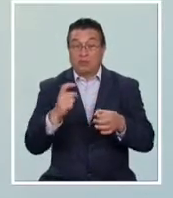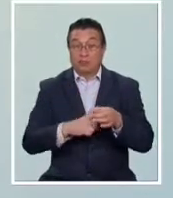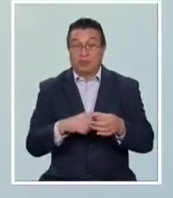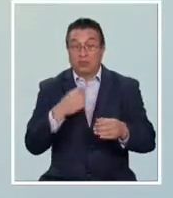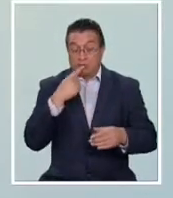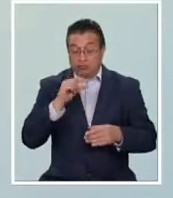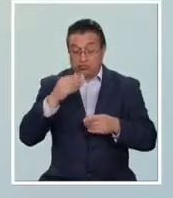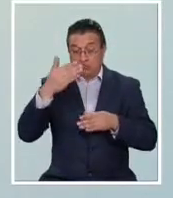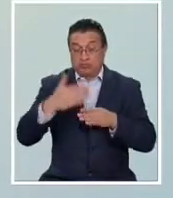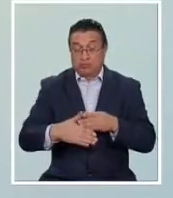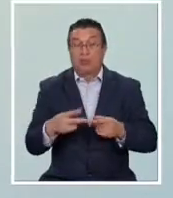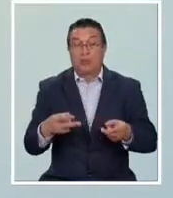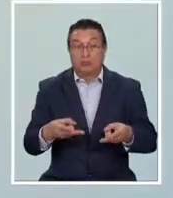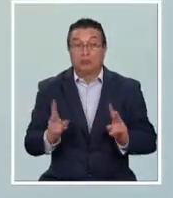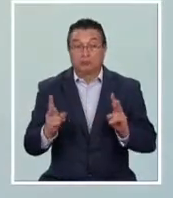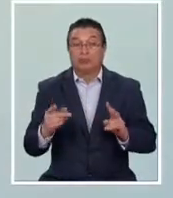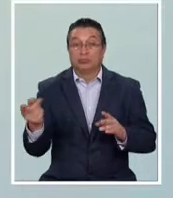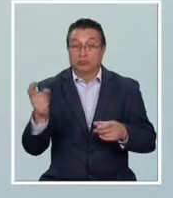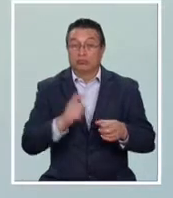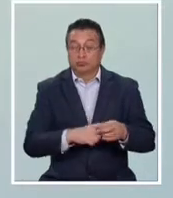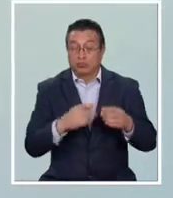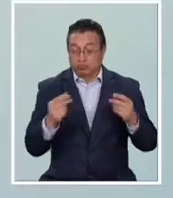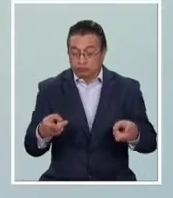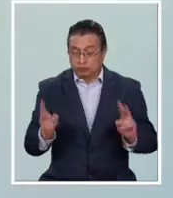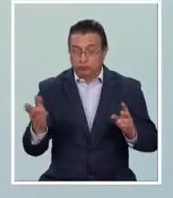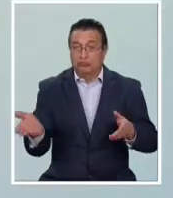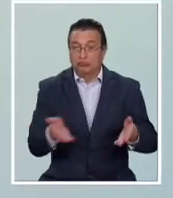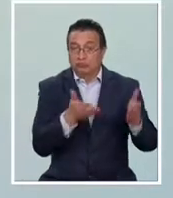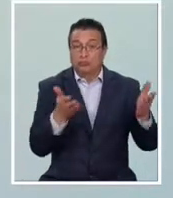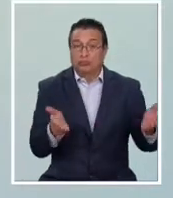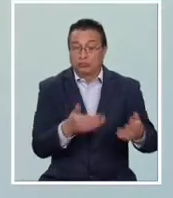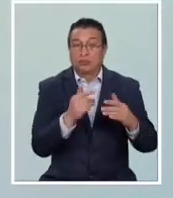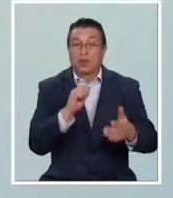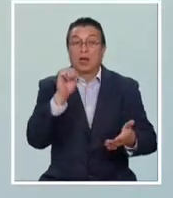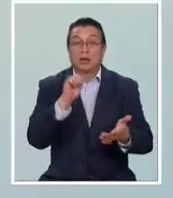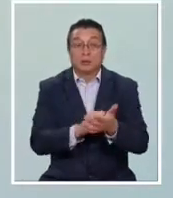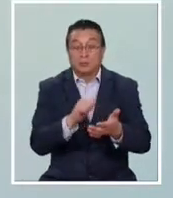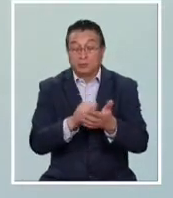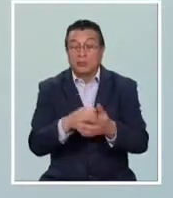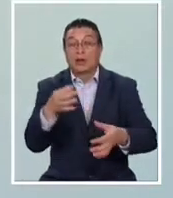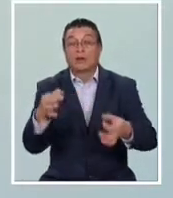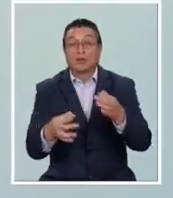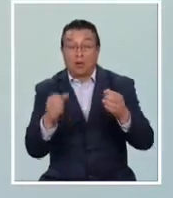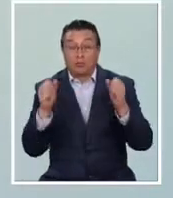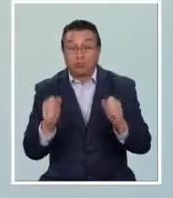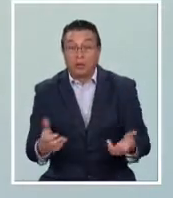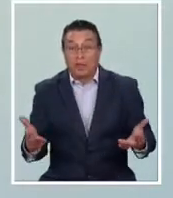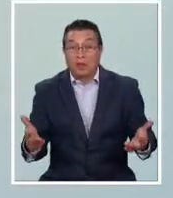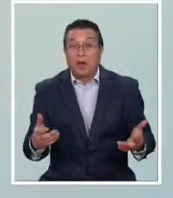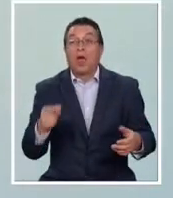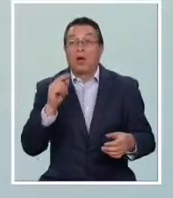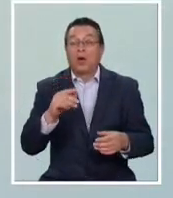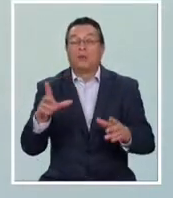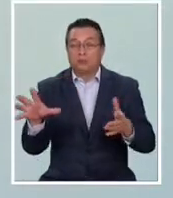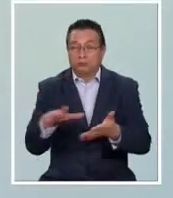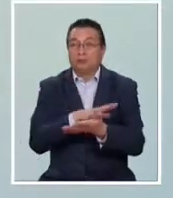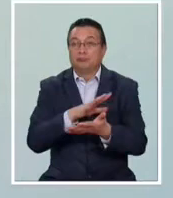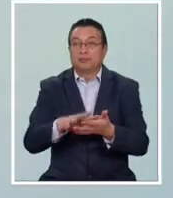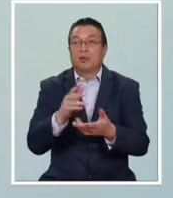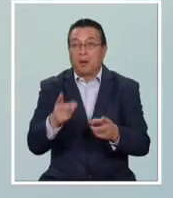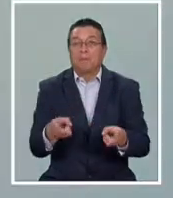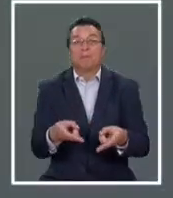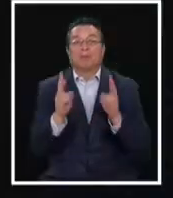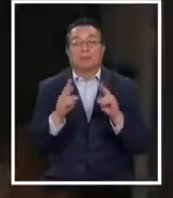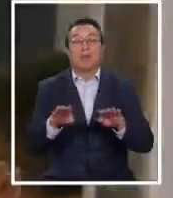corto y someterlo a estos procesos de auditoría y de reclamación en tribunales y al mismo tiempo imprimirlo para que esté